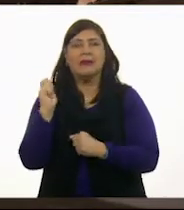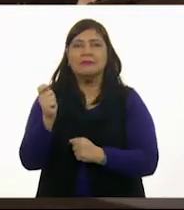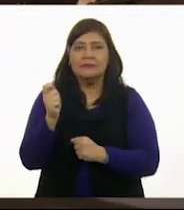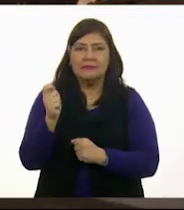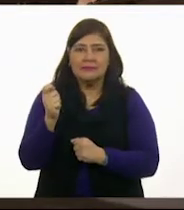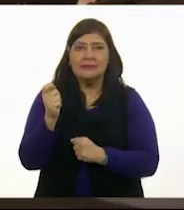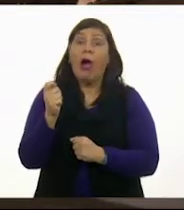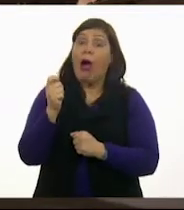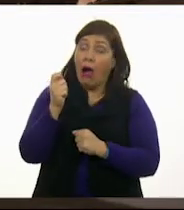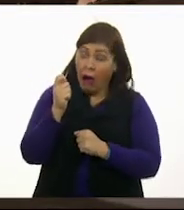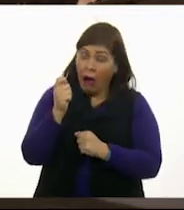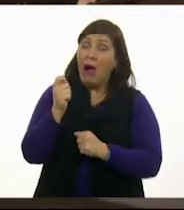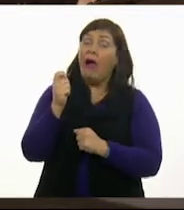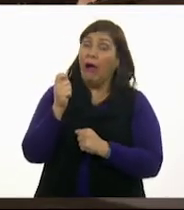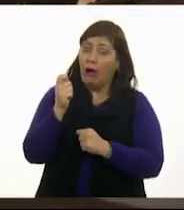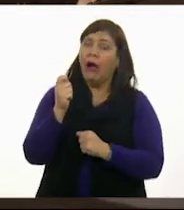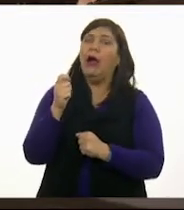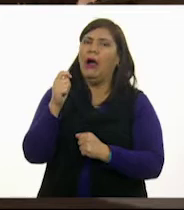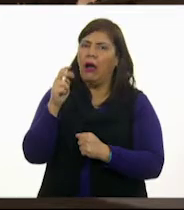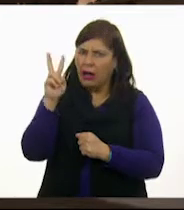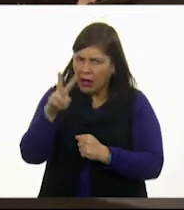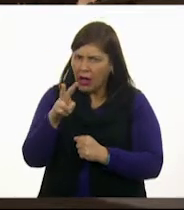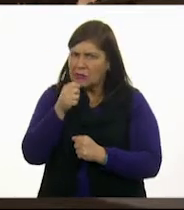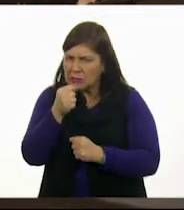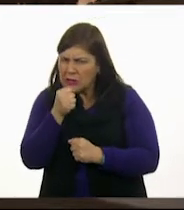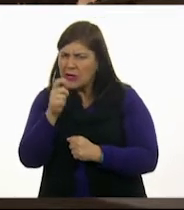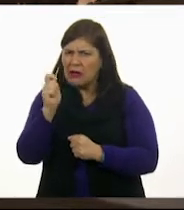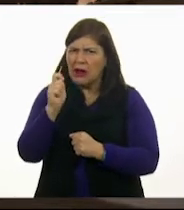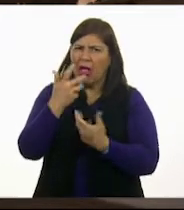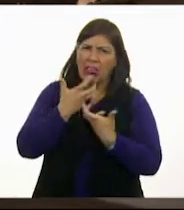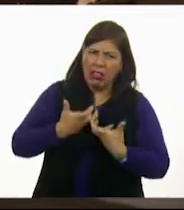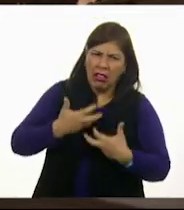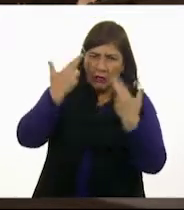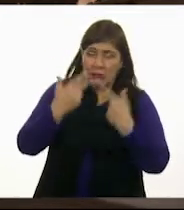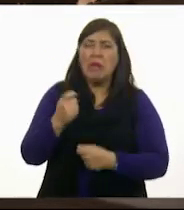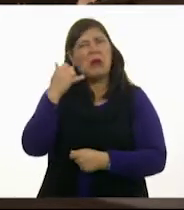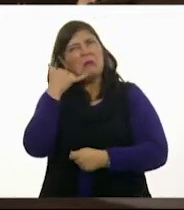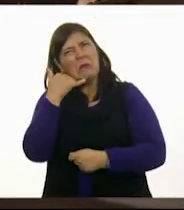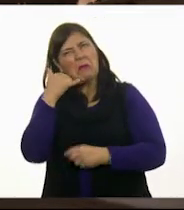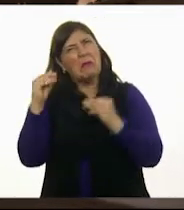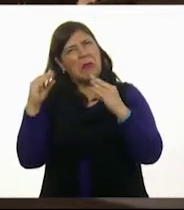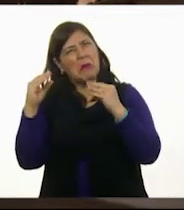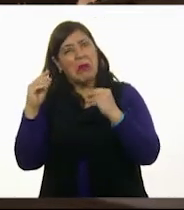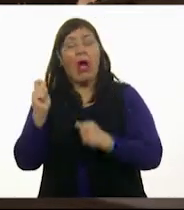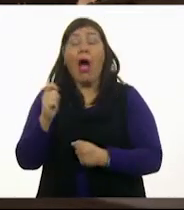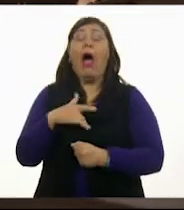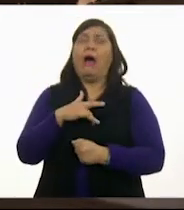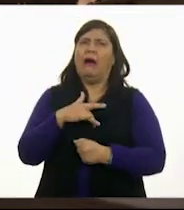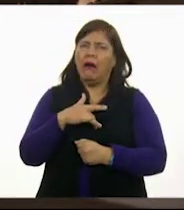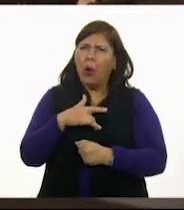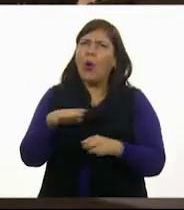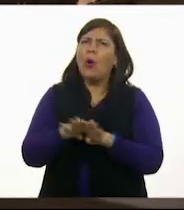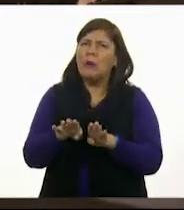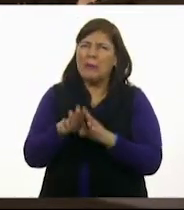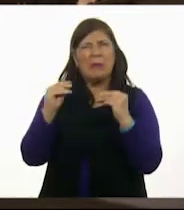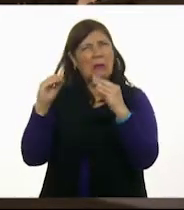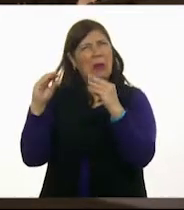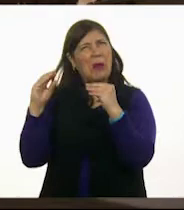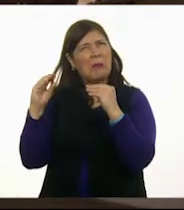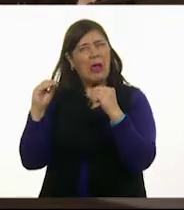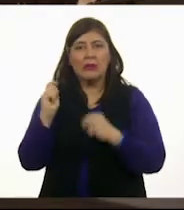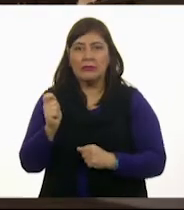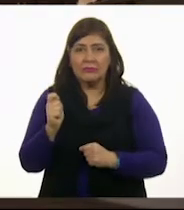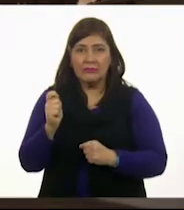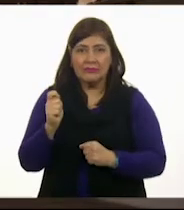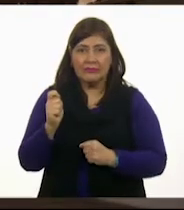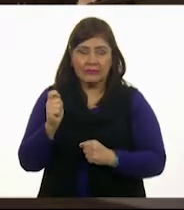No me digas. El conductor lo notas mal, desanimado. Bla, bla, bla, bla. Claro, ¿cómo? Bla, bla, bla, bla, bla,